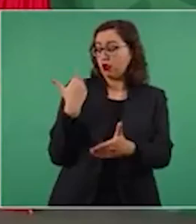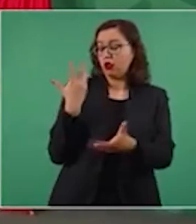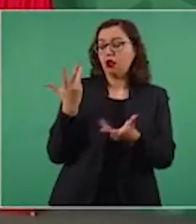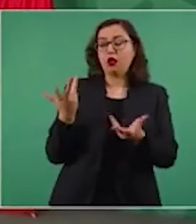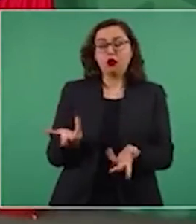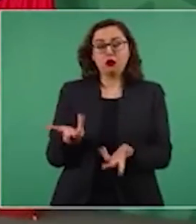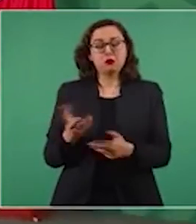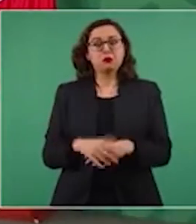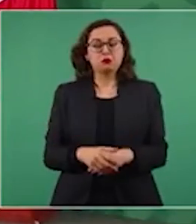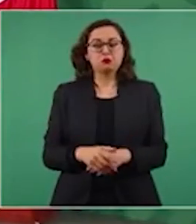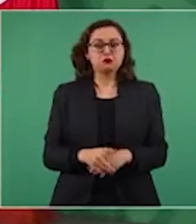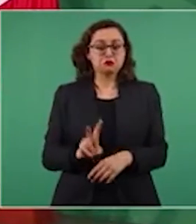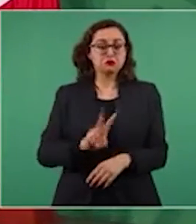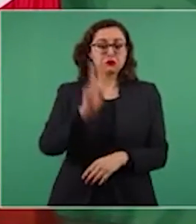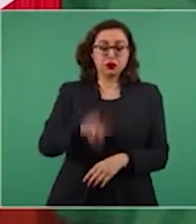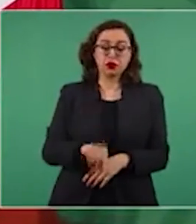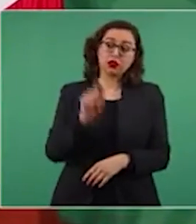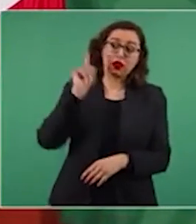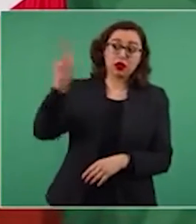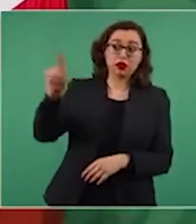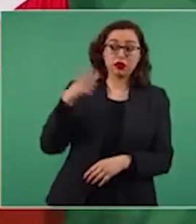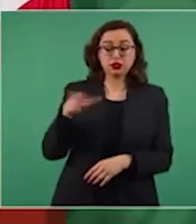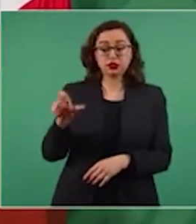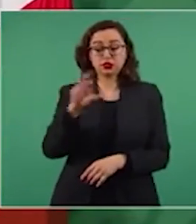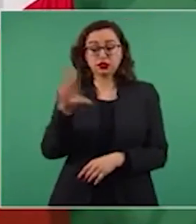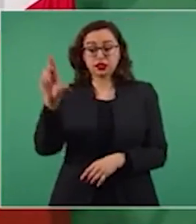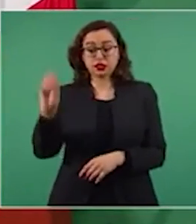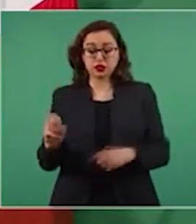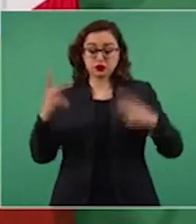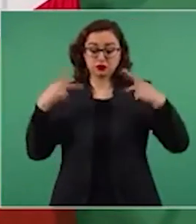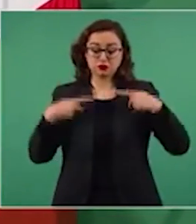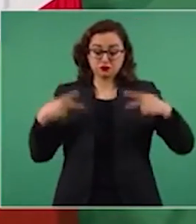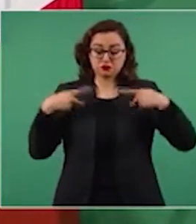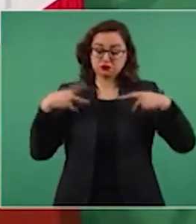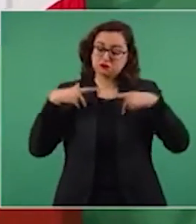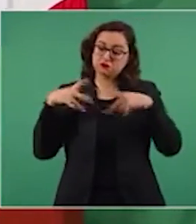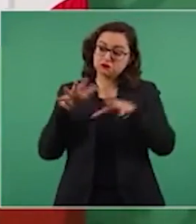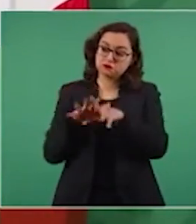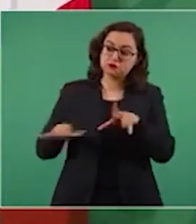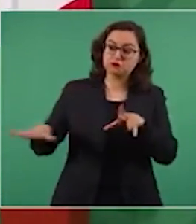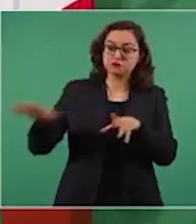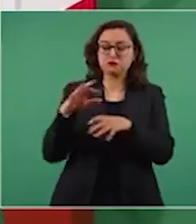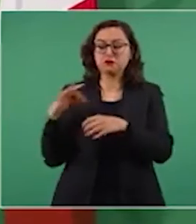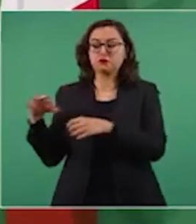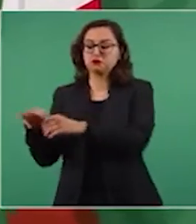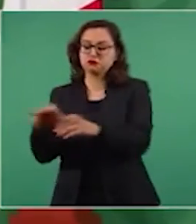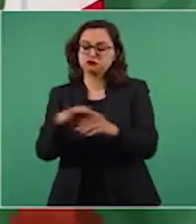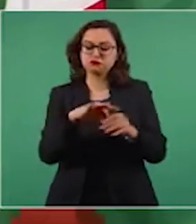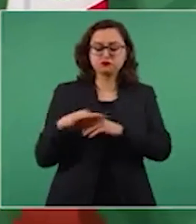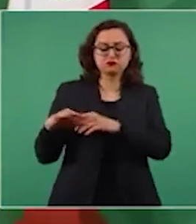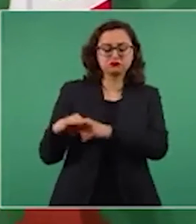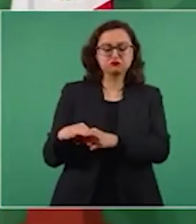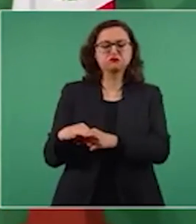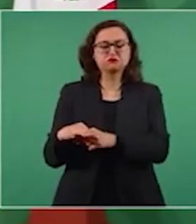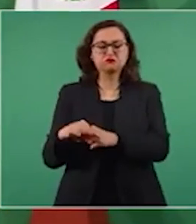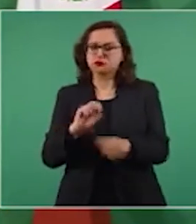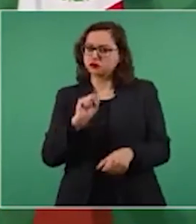La gente de Quintana Roo votó en favor de la transformación,